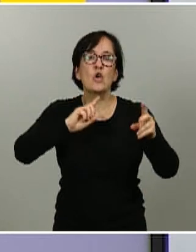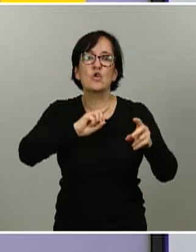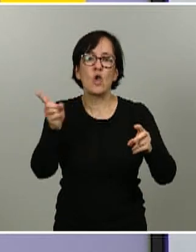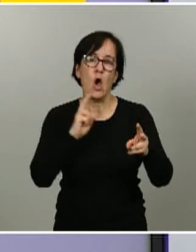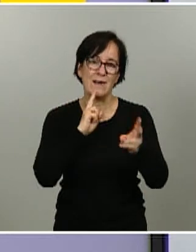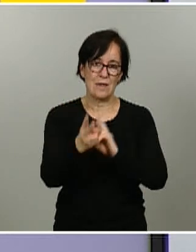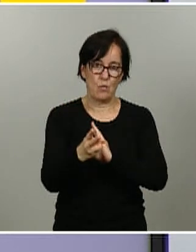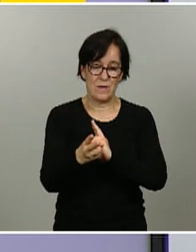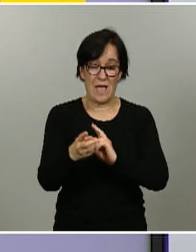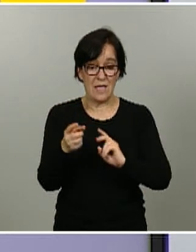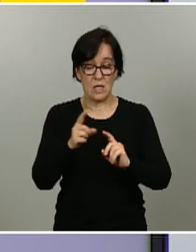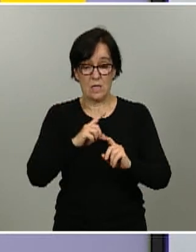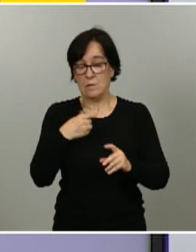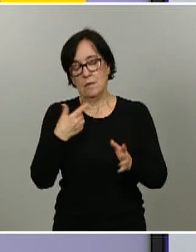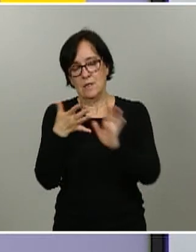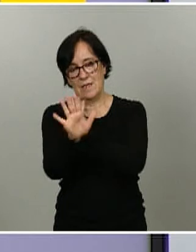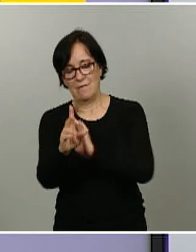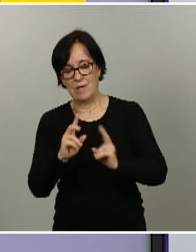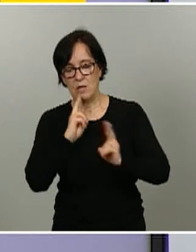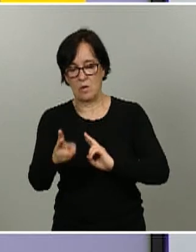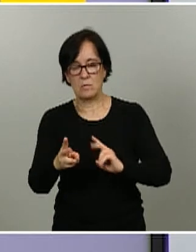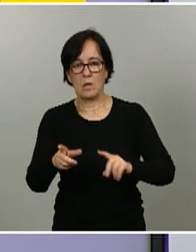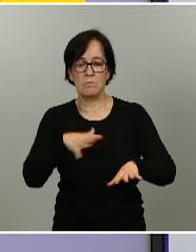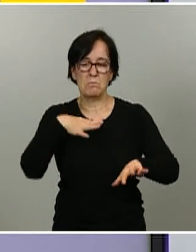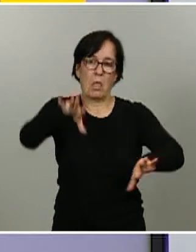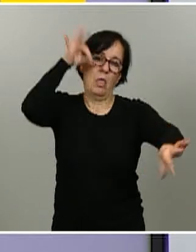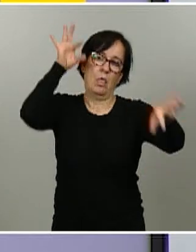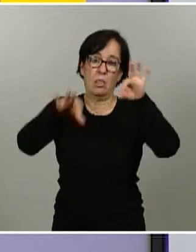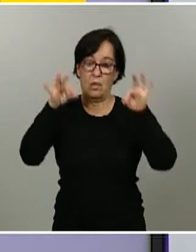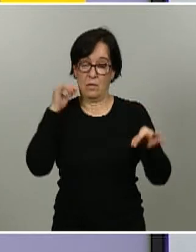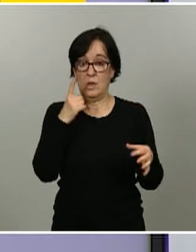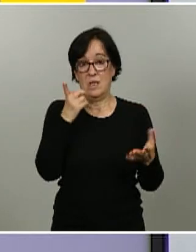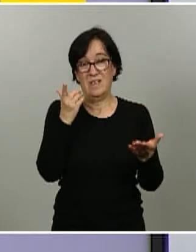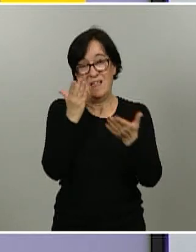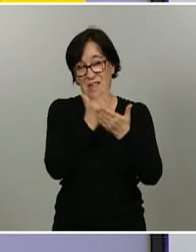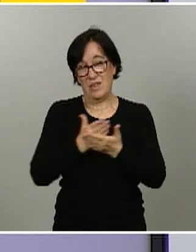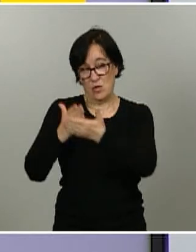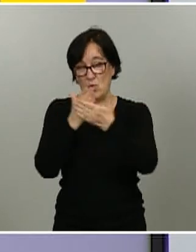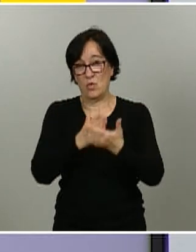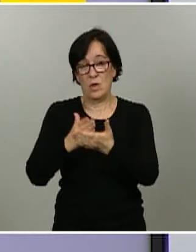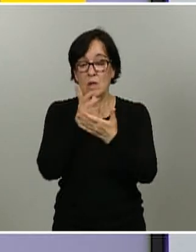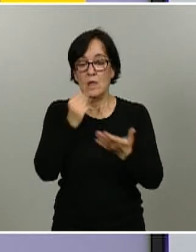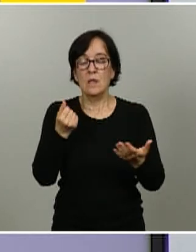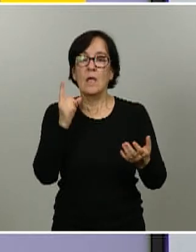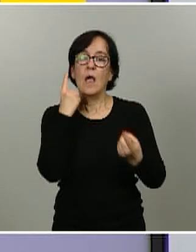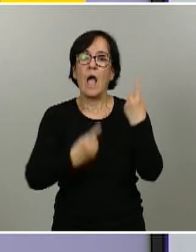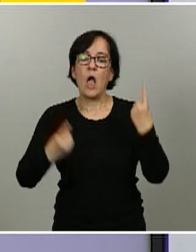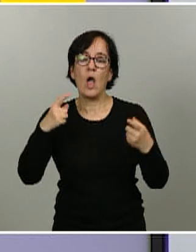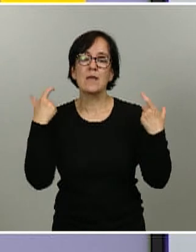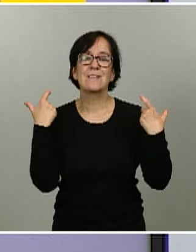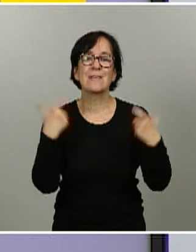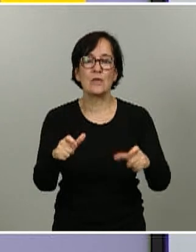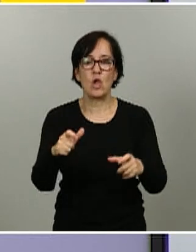la no respuesta no es aleatoria y en la mayor parte de los estudios ocurre así es decir si hay determinados sectores sociales o